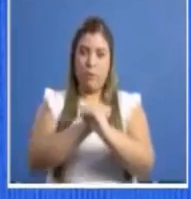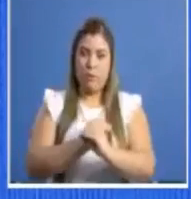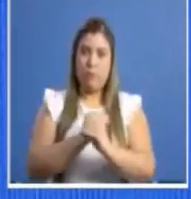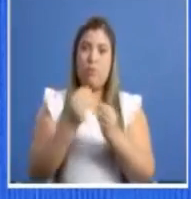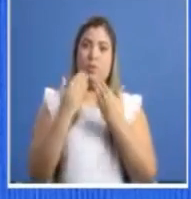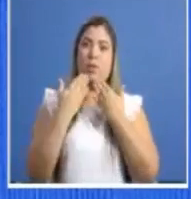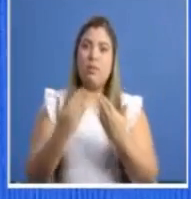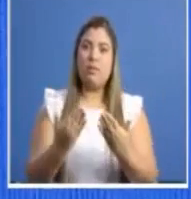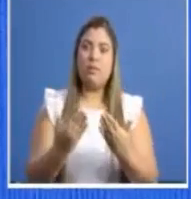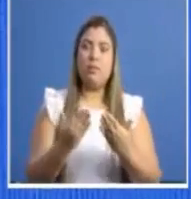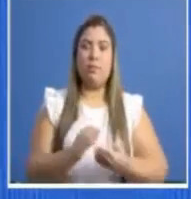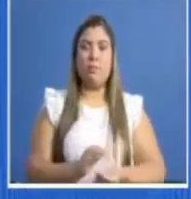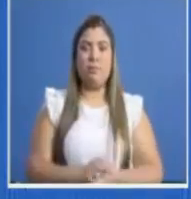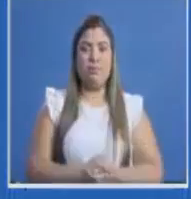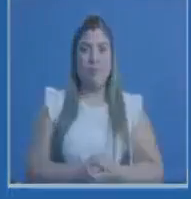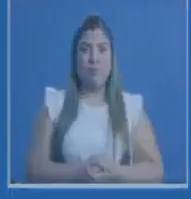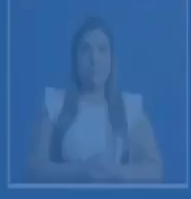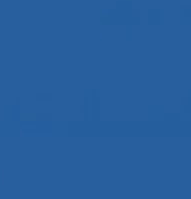noches y muchas gracias.